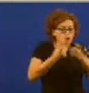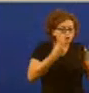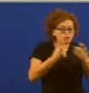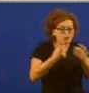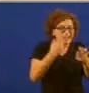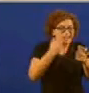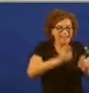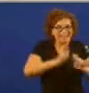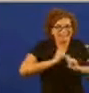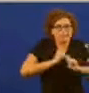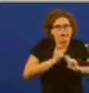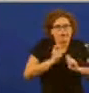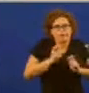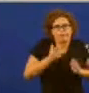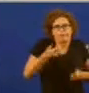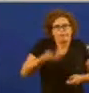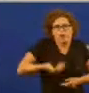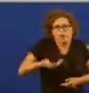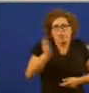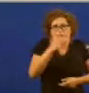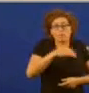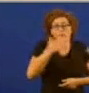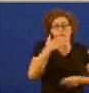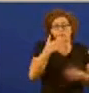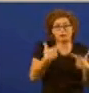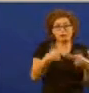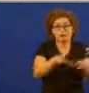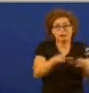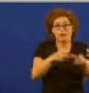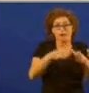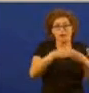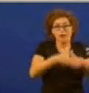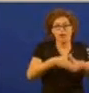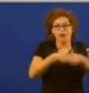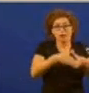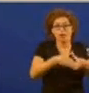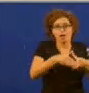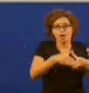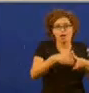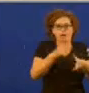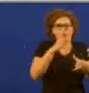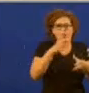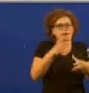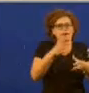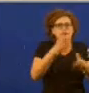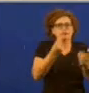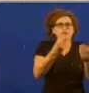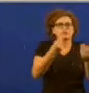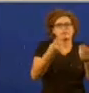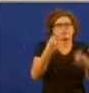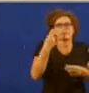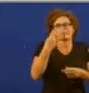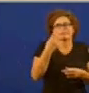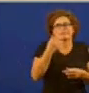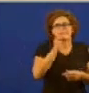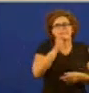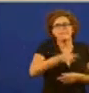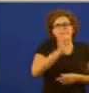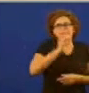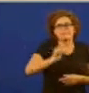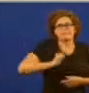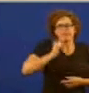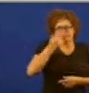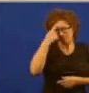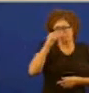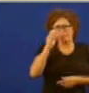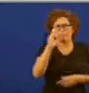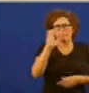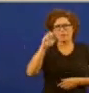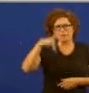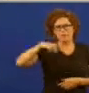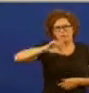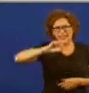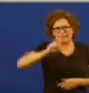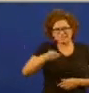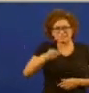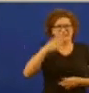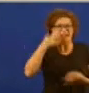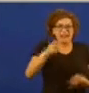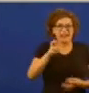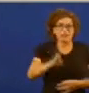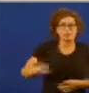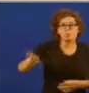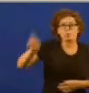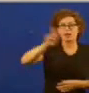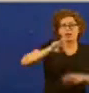aportan valor o sector naval está cheo de falsas promesas lembre Pemex a recuperación